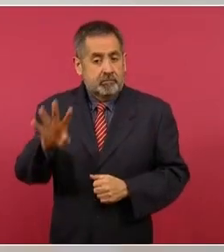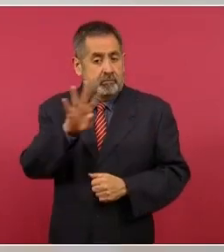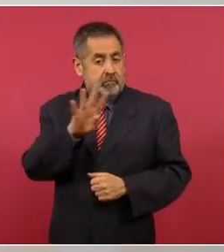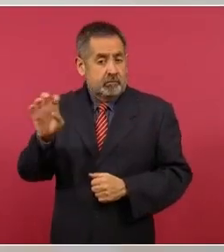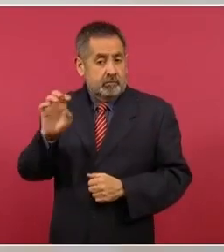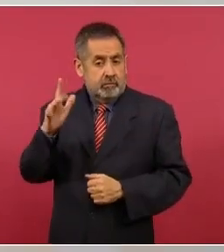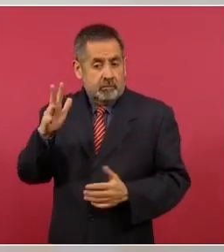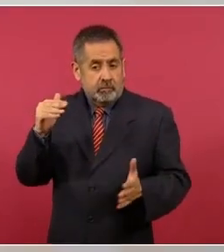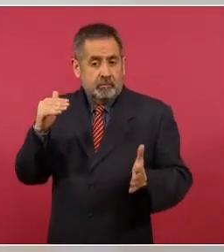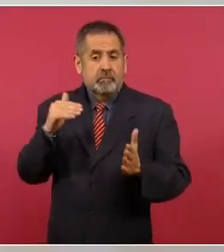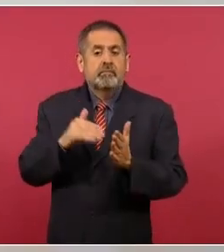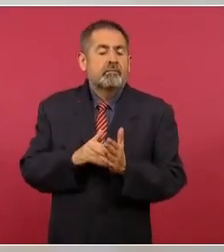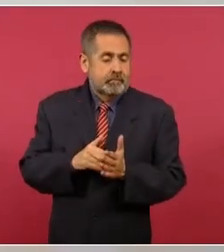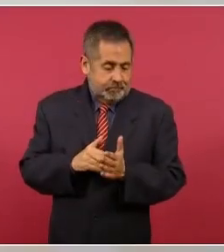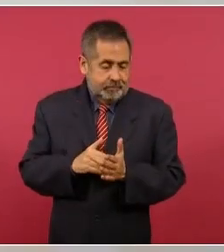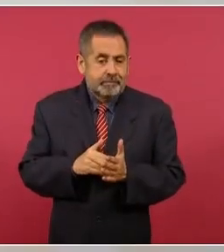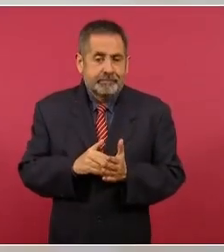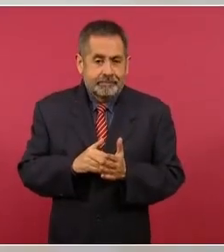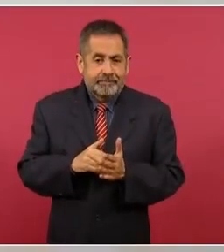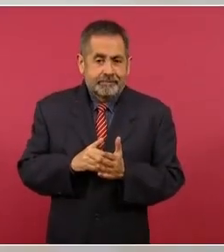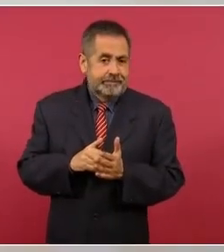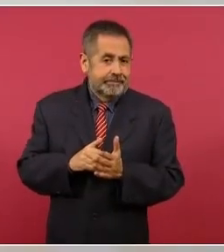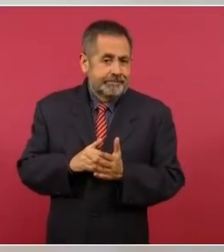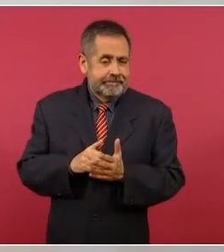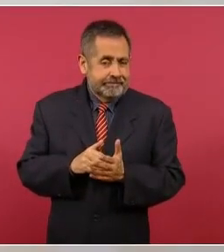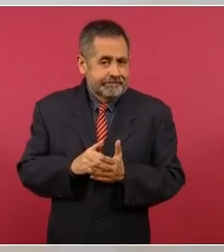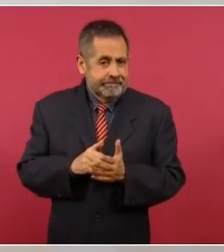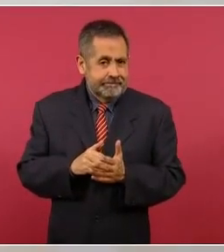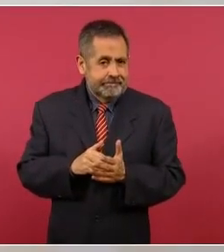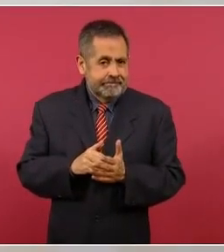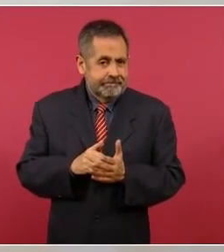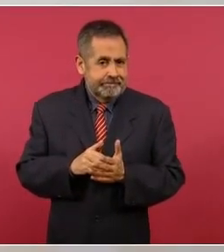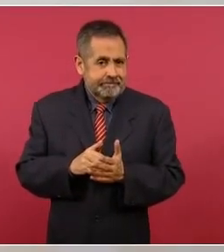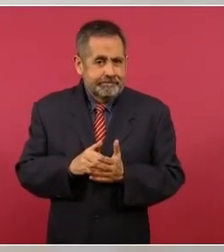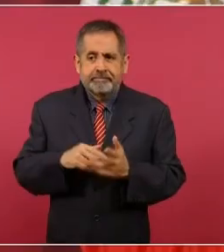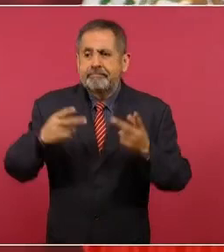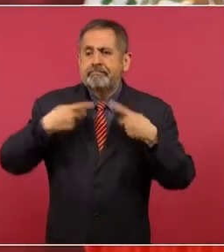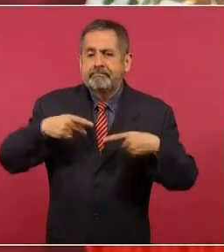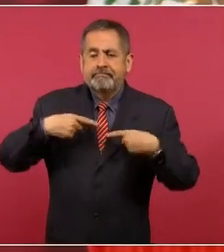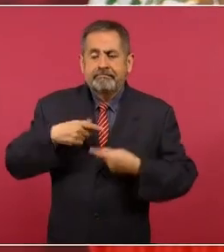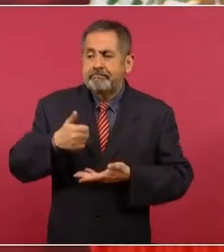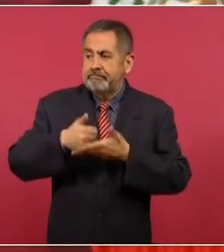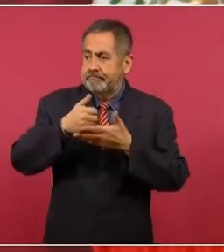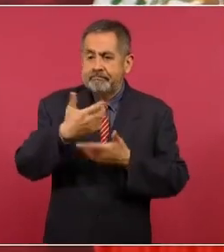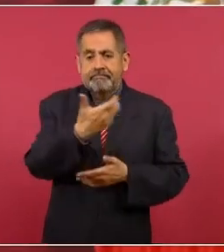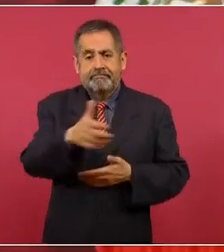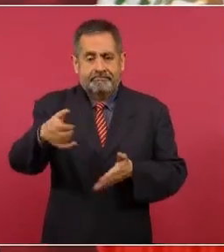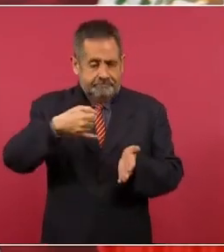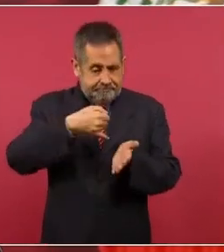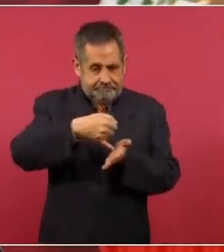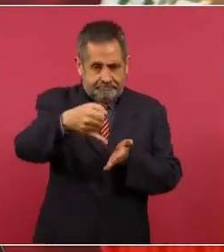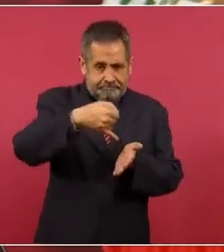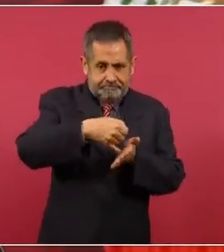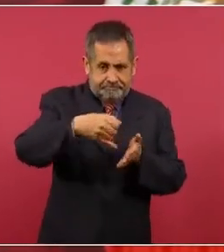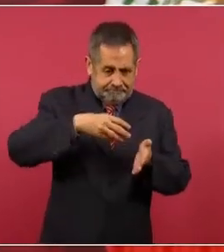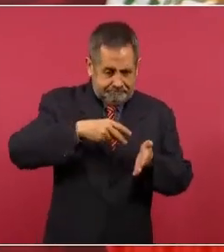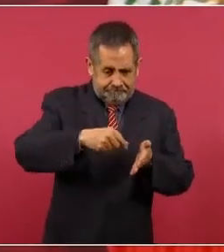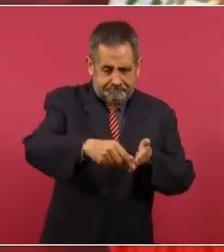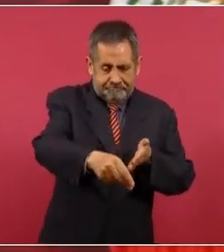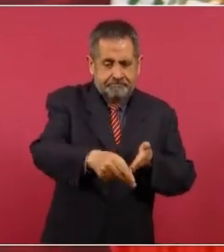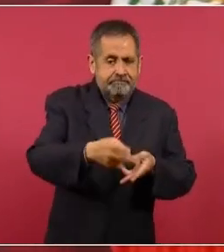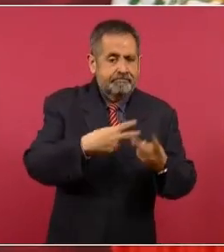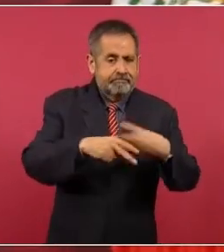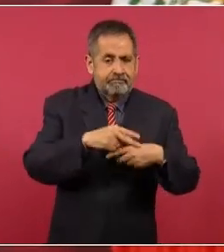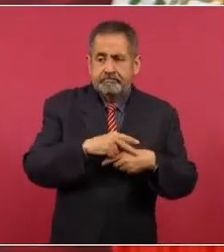mil sembradores que